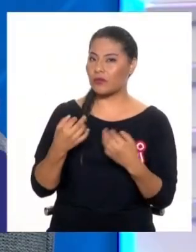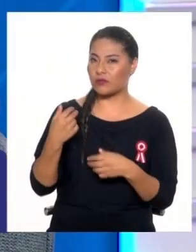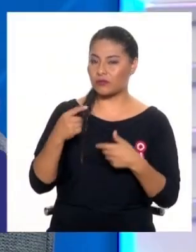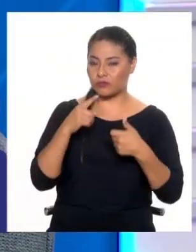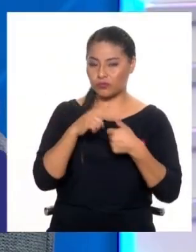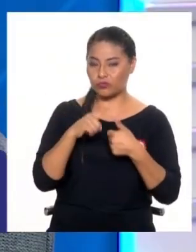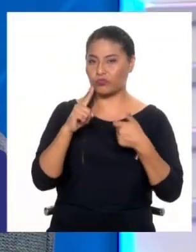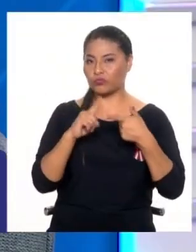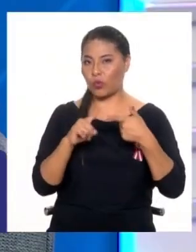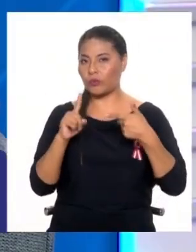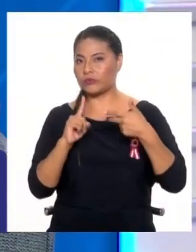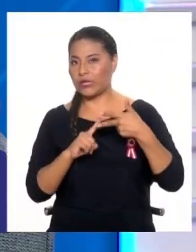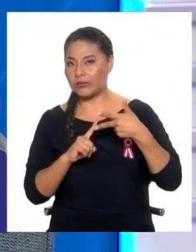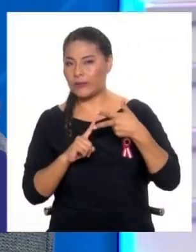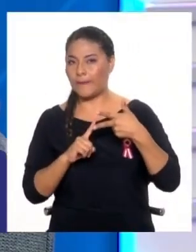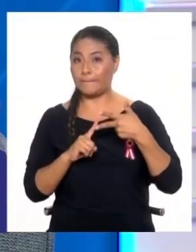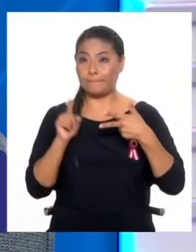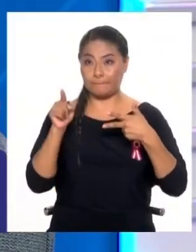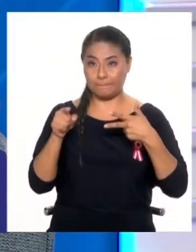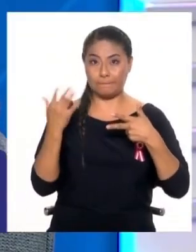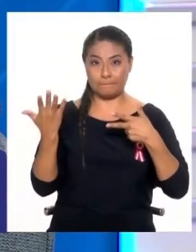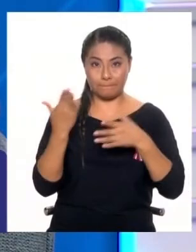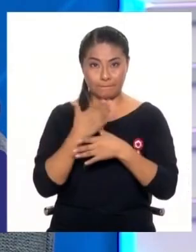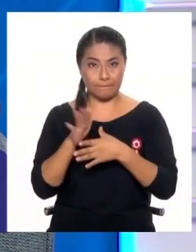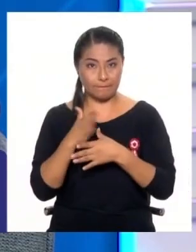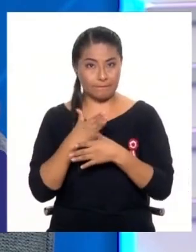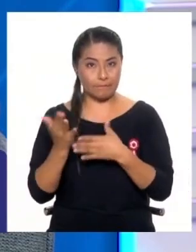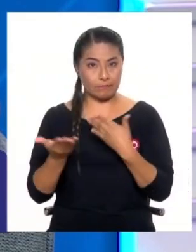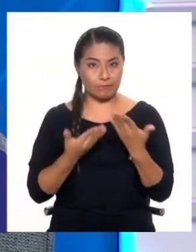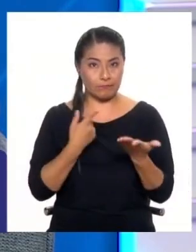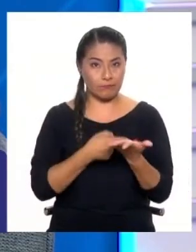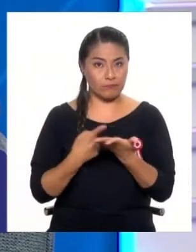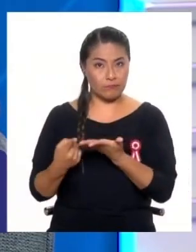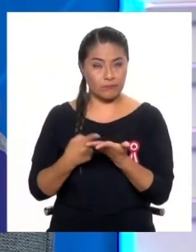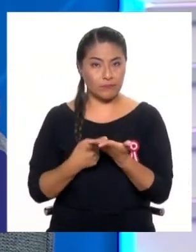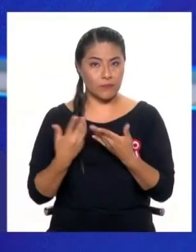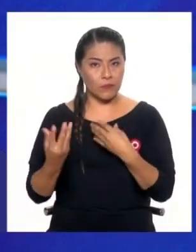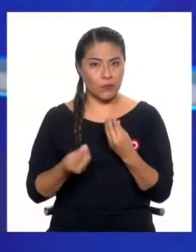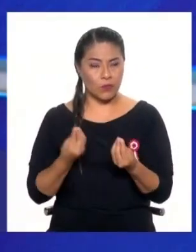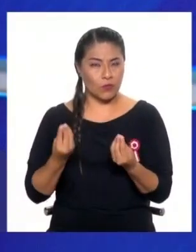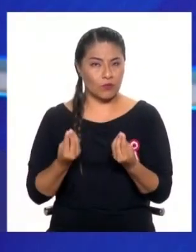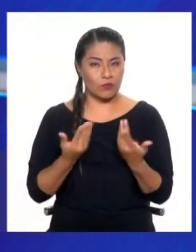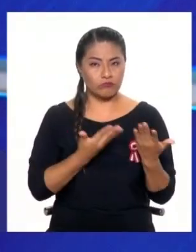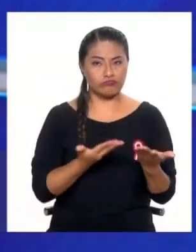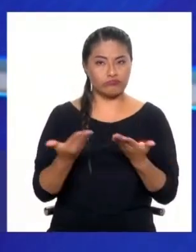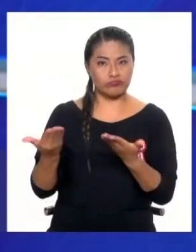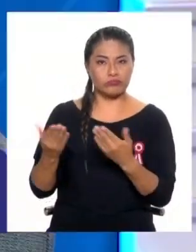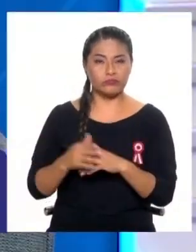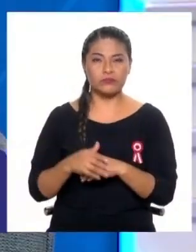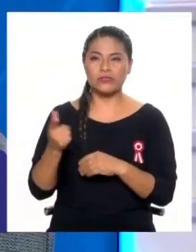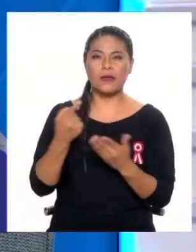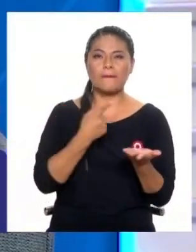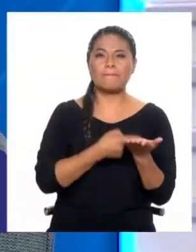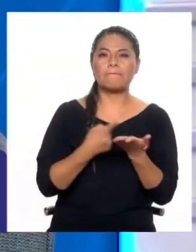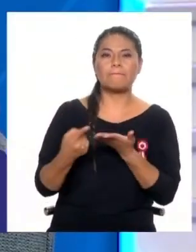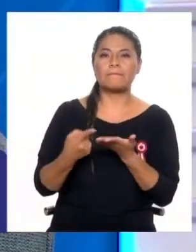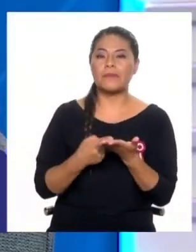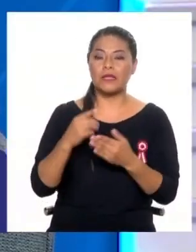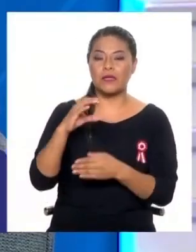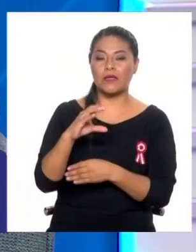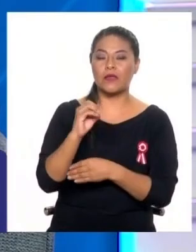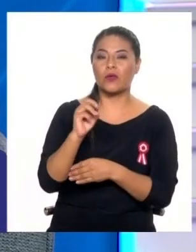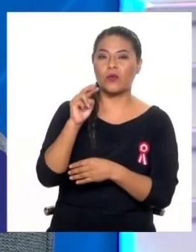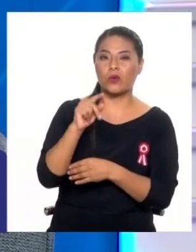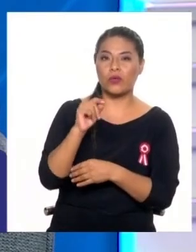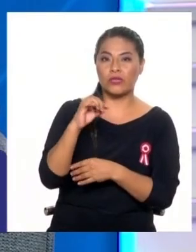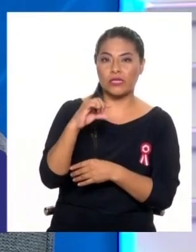de acción que nos has compartido tiene que ver con los planes de contingencia. ¿Qué es un plan de contingencia? Porque además